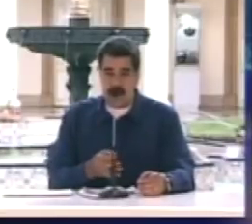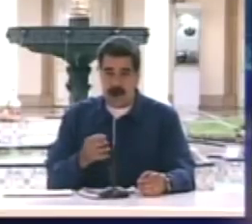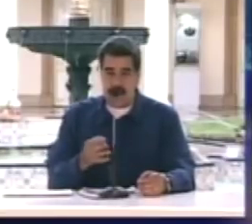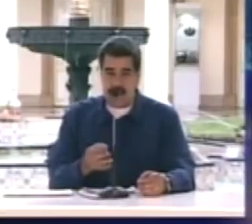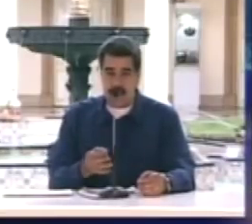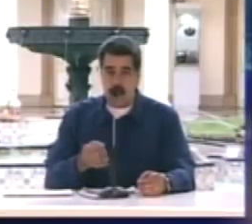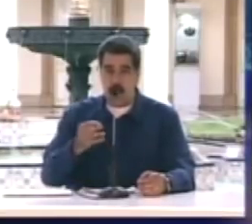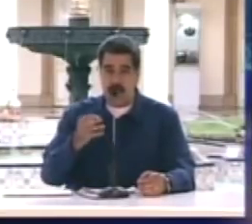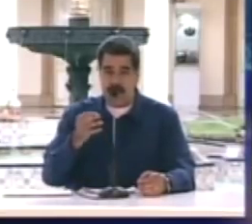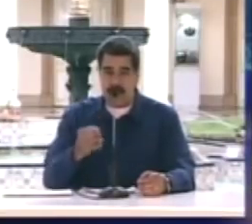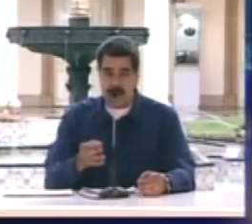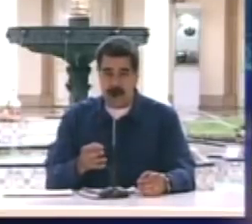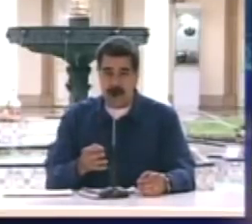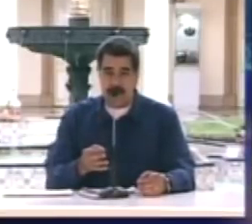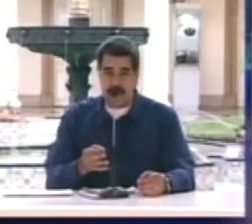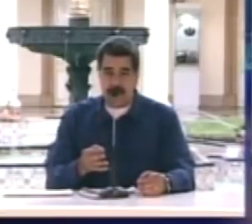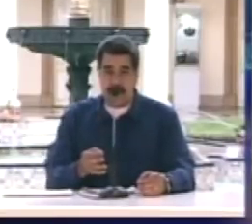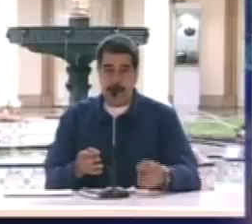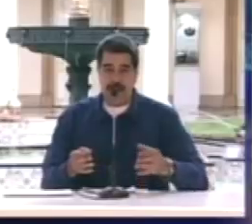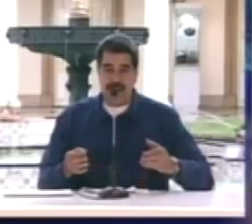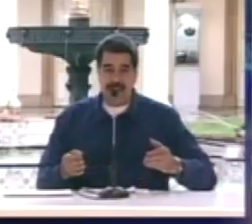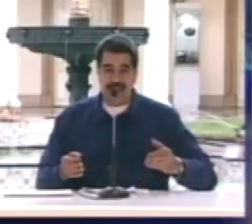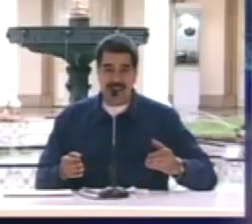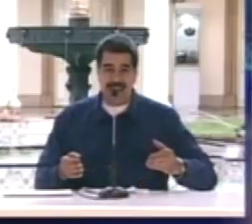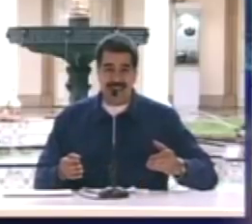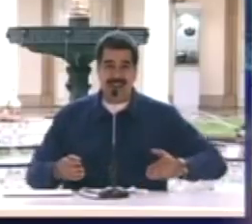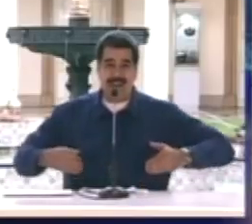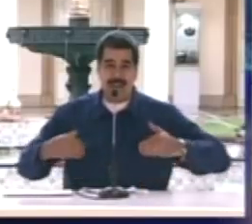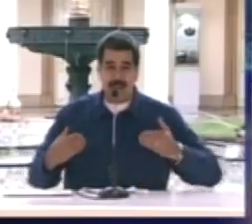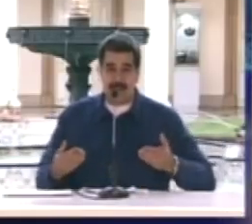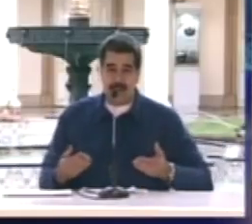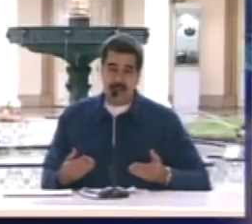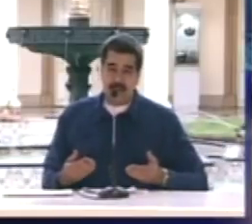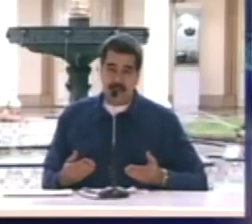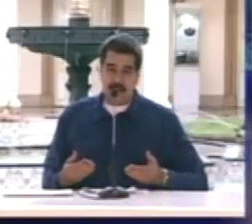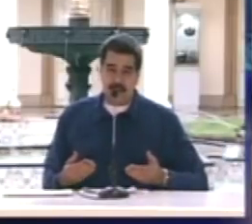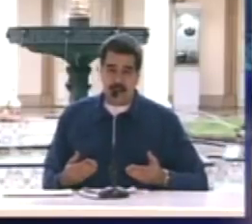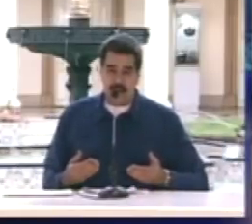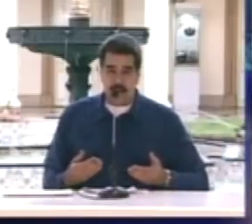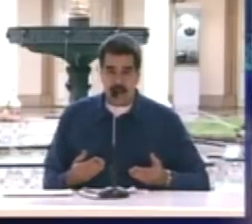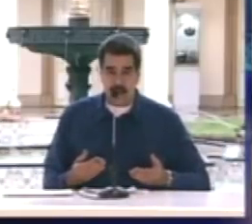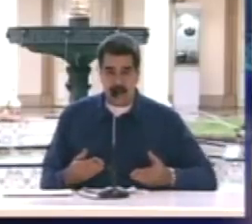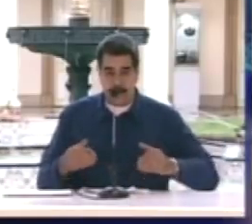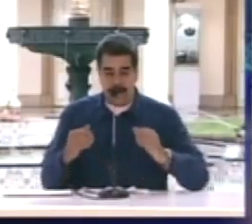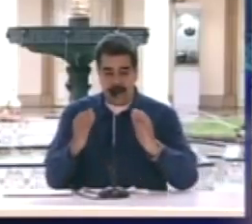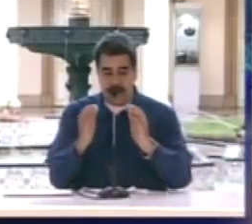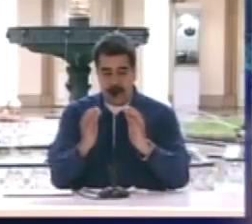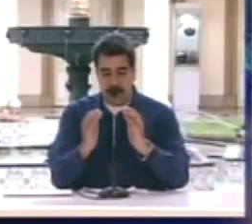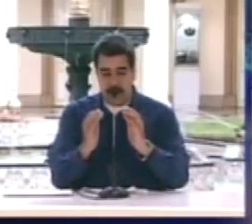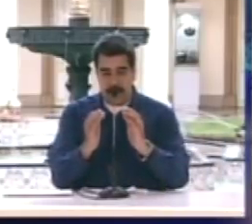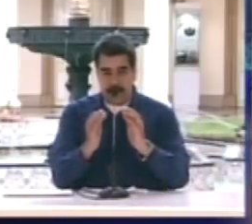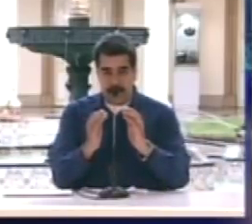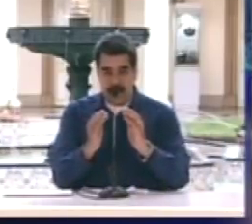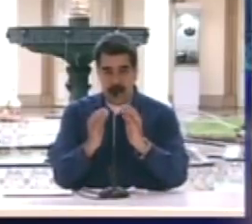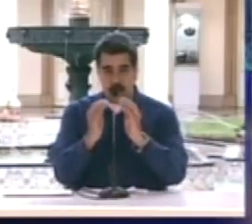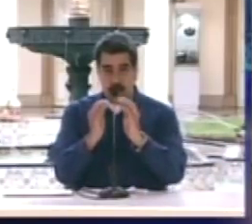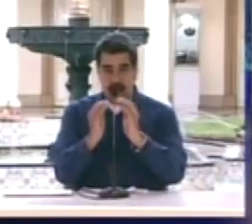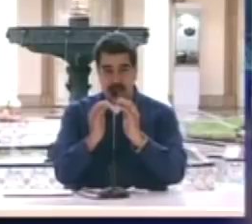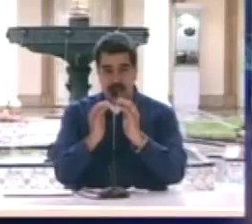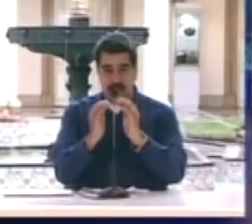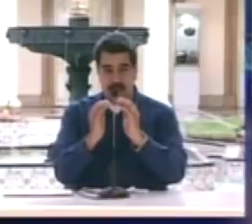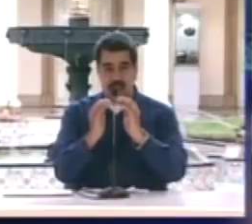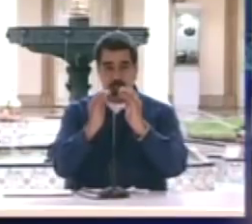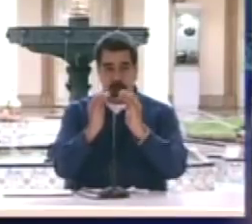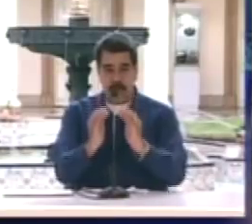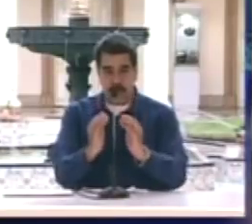de carácter humanitaria que pueda traerse respetando la